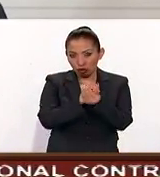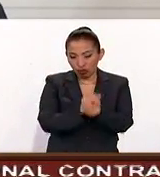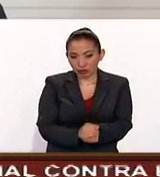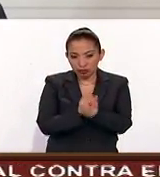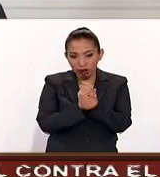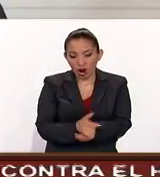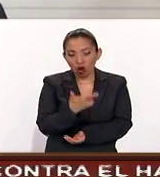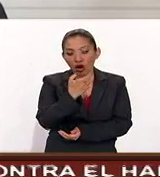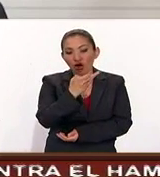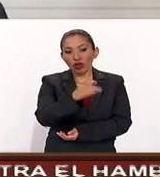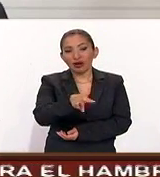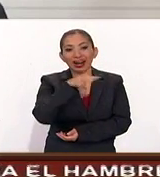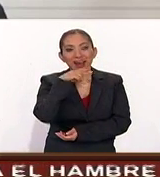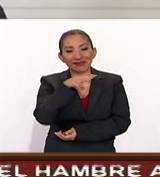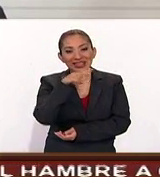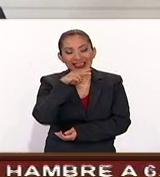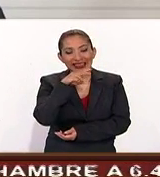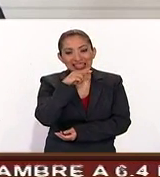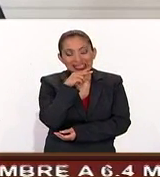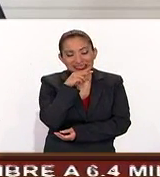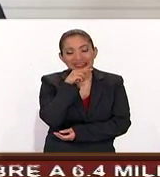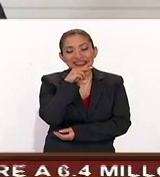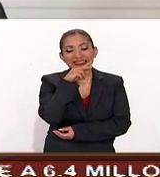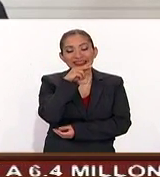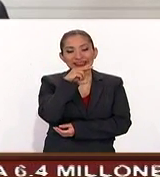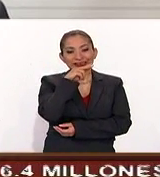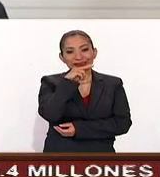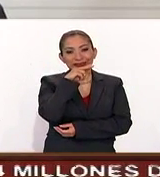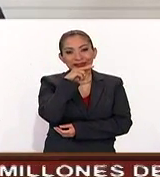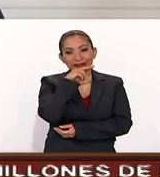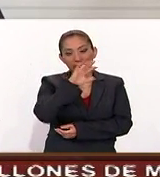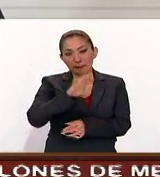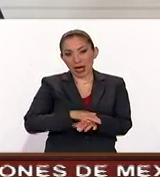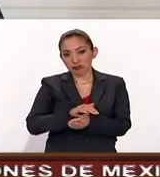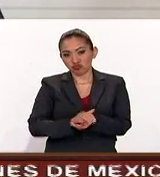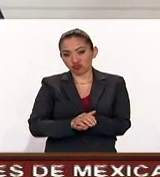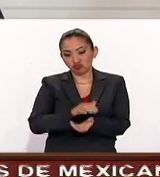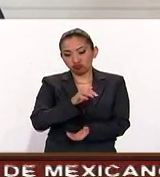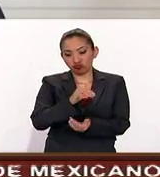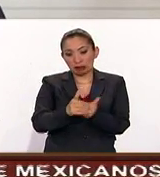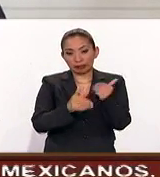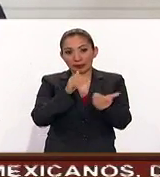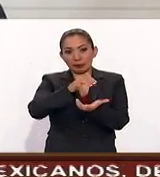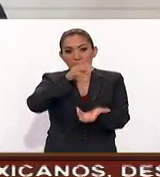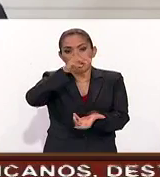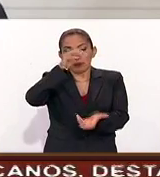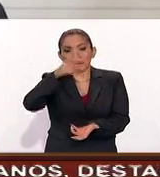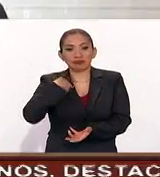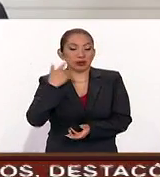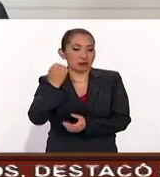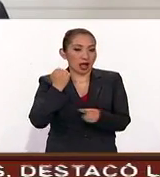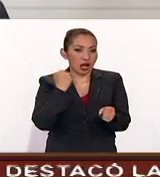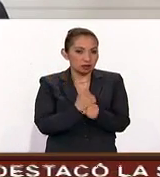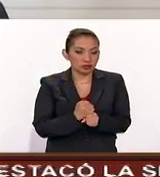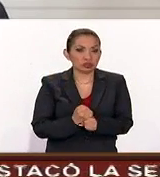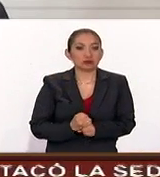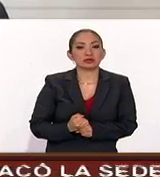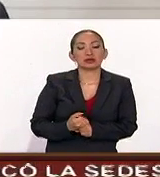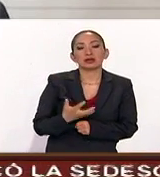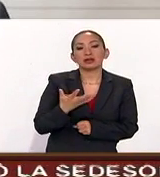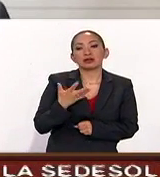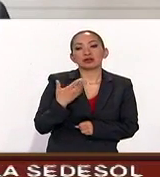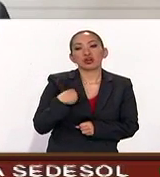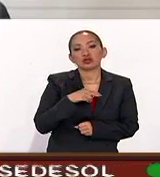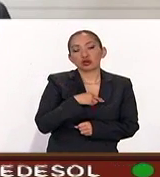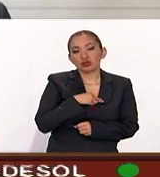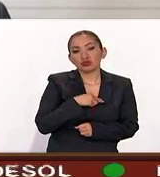gordo de Navidad ha venido incrementándose a lo largo de los años. Esperamos